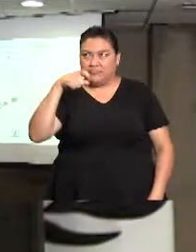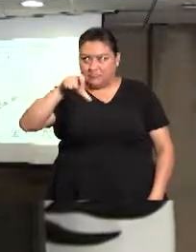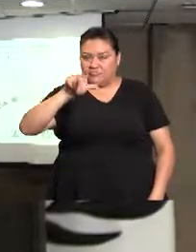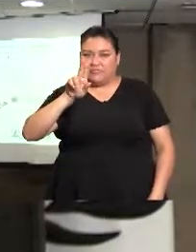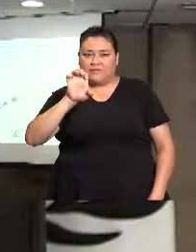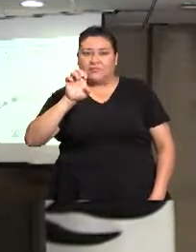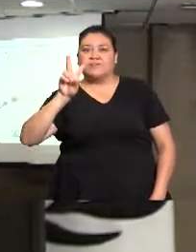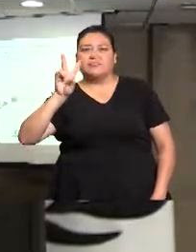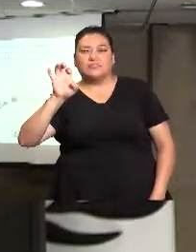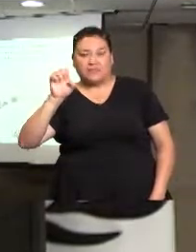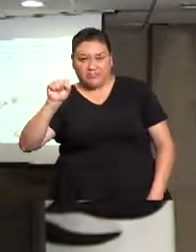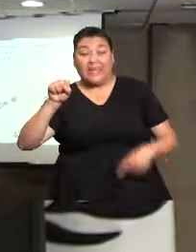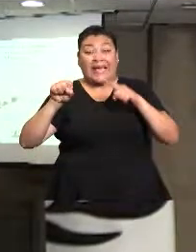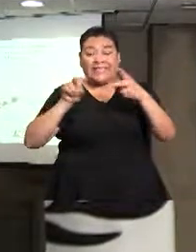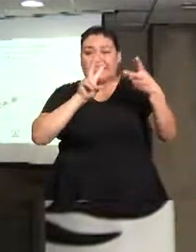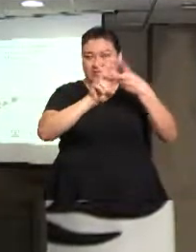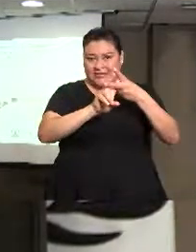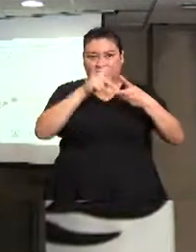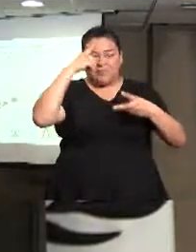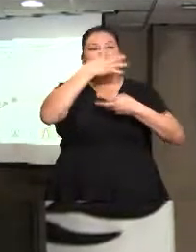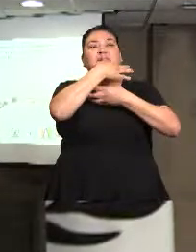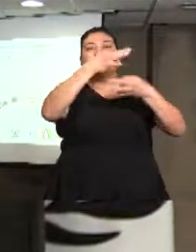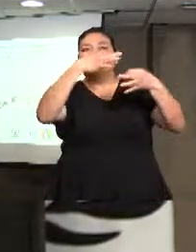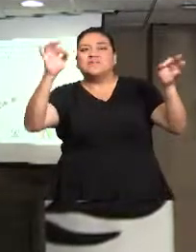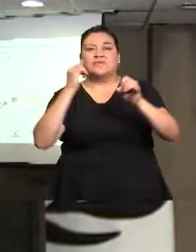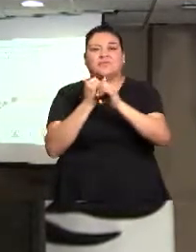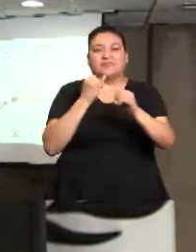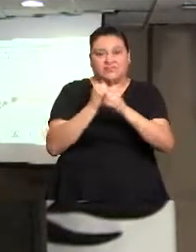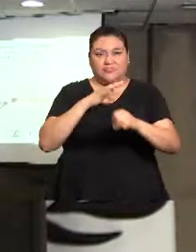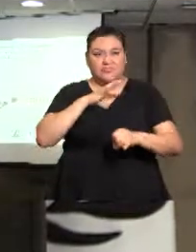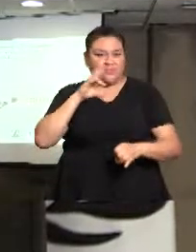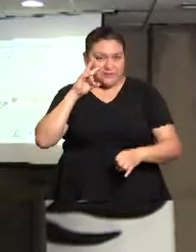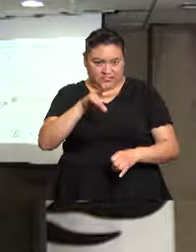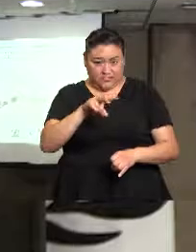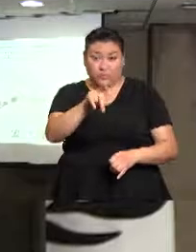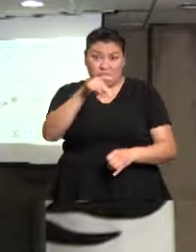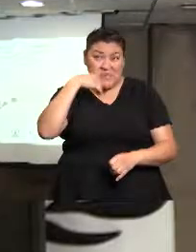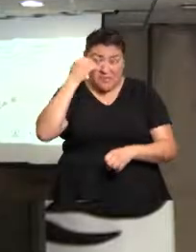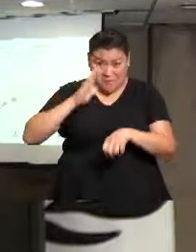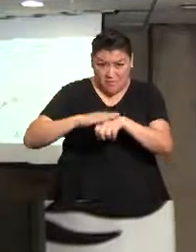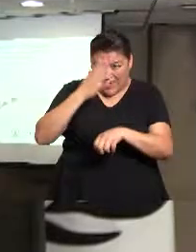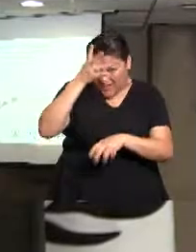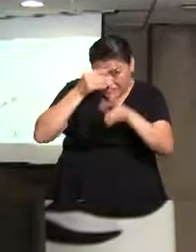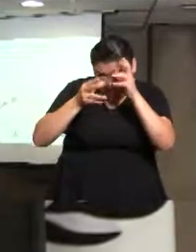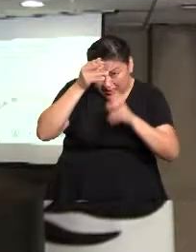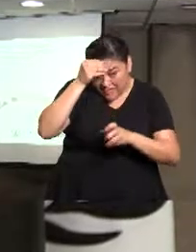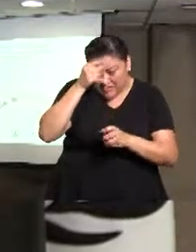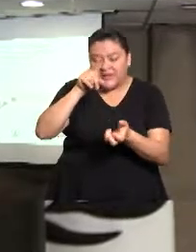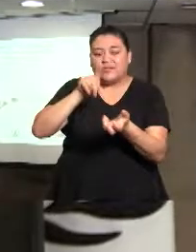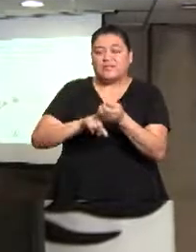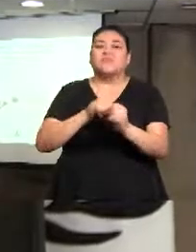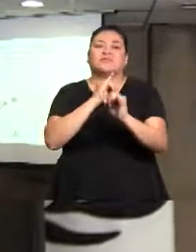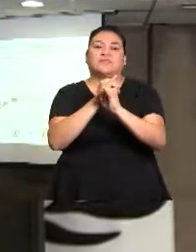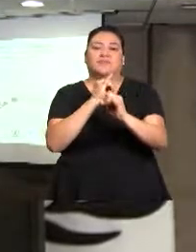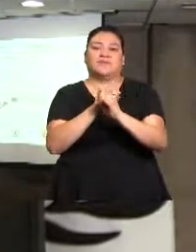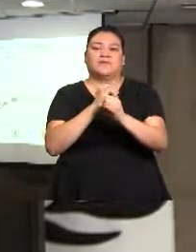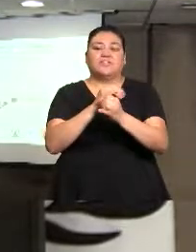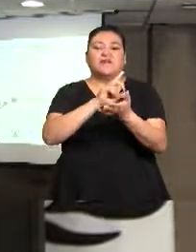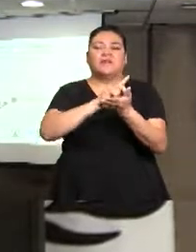la jornada como de la campaña, se encuentra en la página de la Comisión Nacional de los Derechos Humanos,